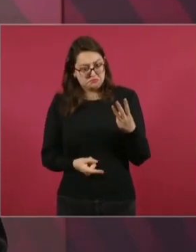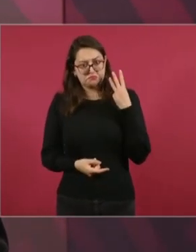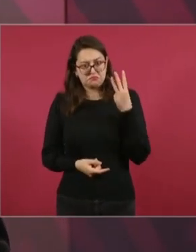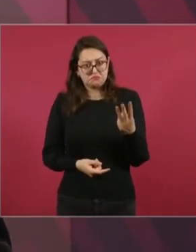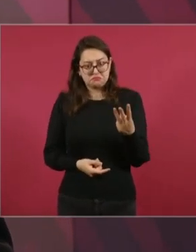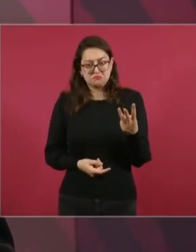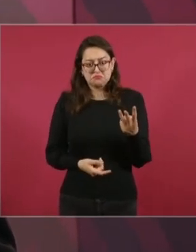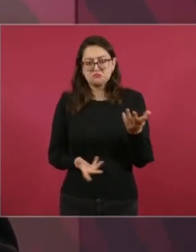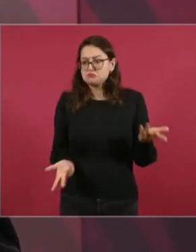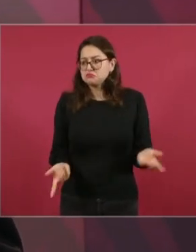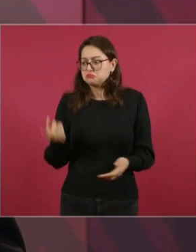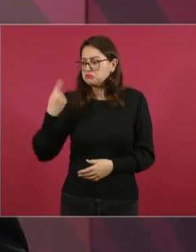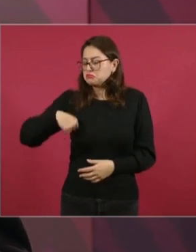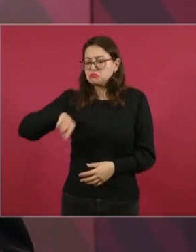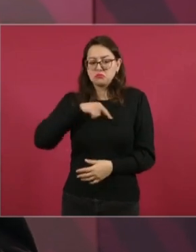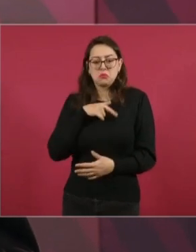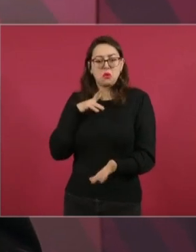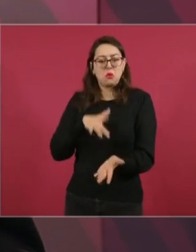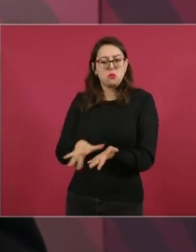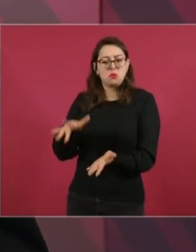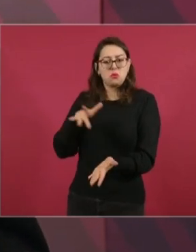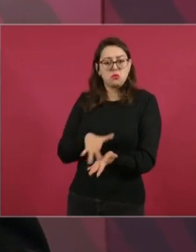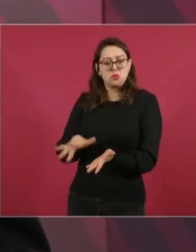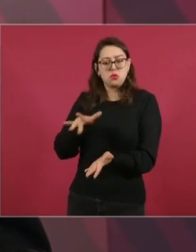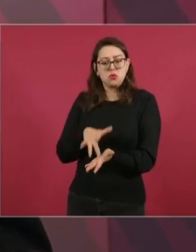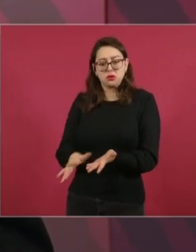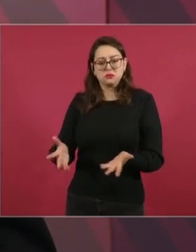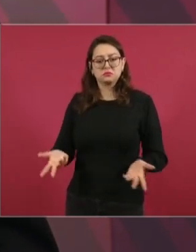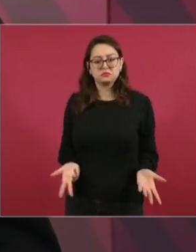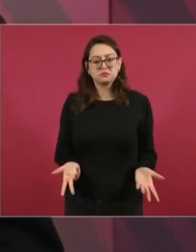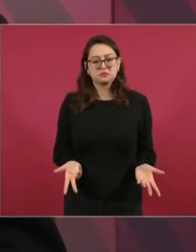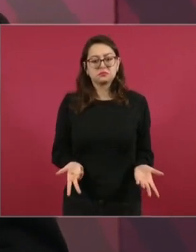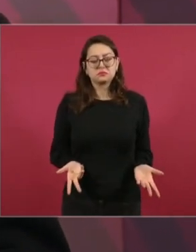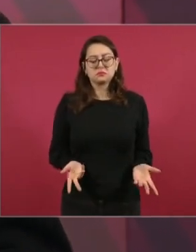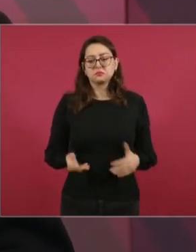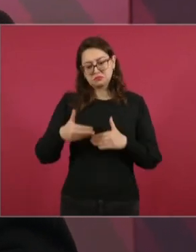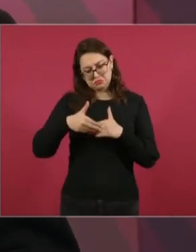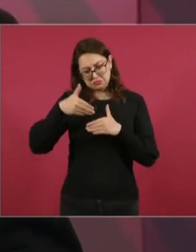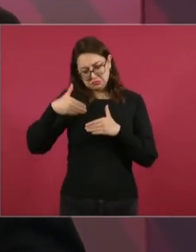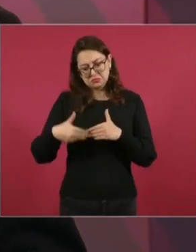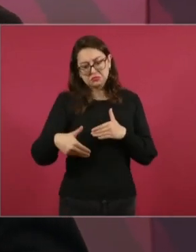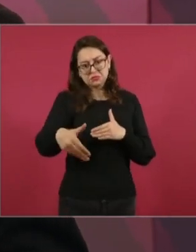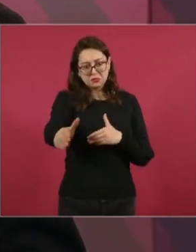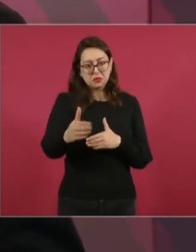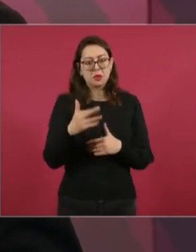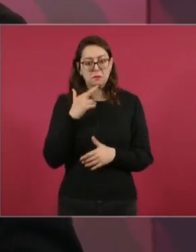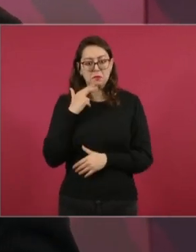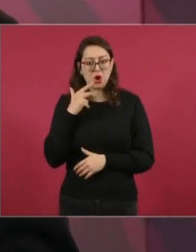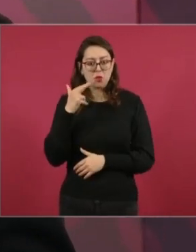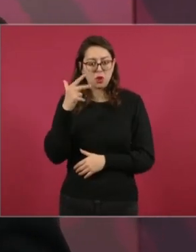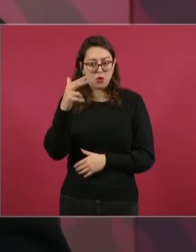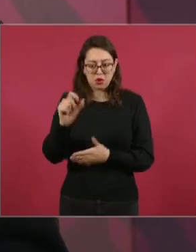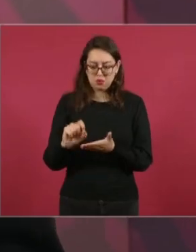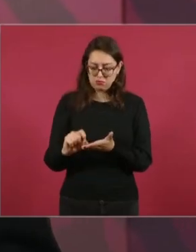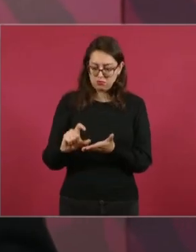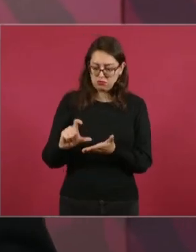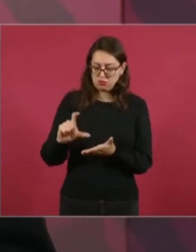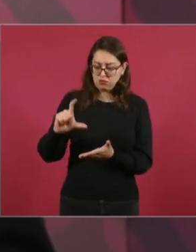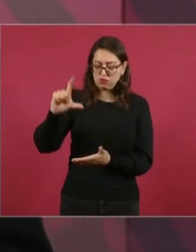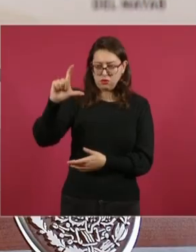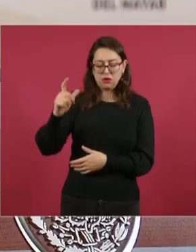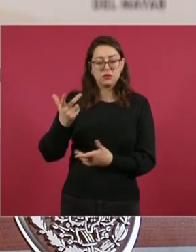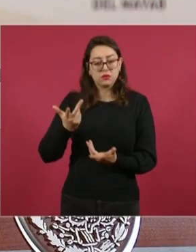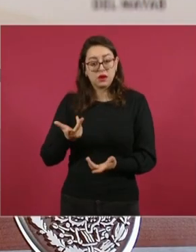incremento hacia adelante en el reparto de utilidades, como no se había visto nunca,